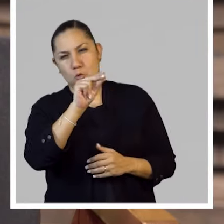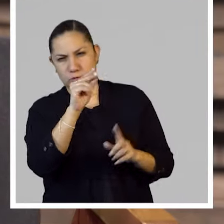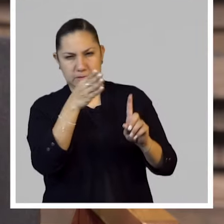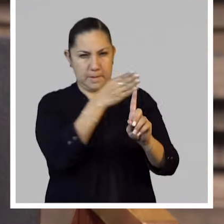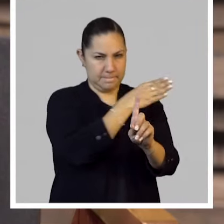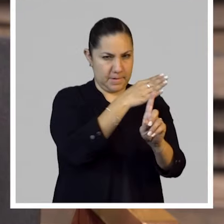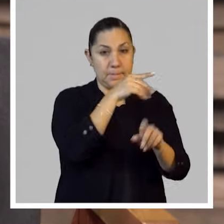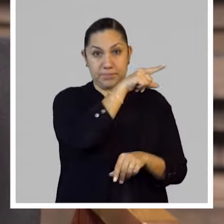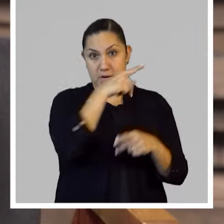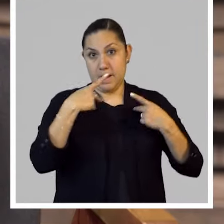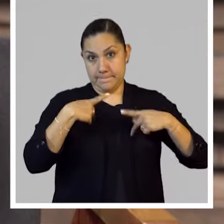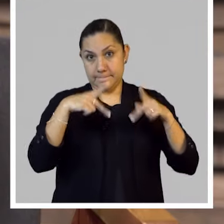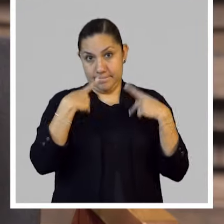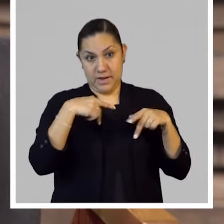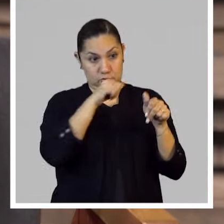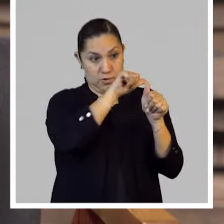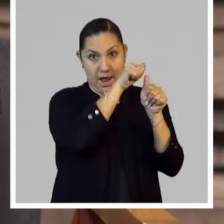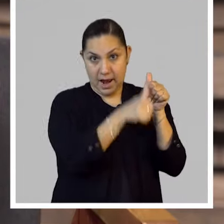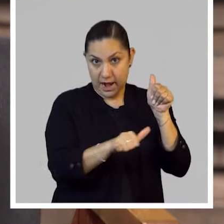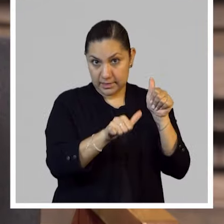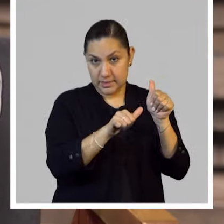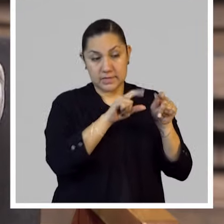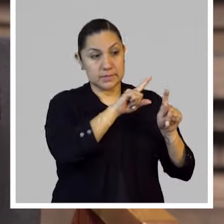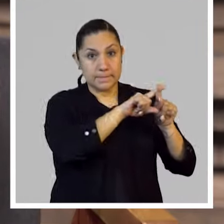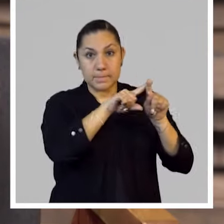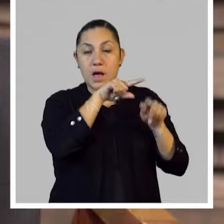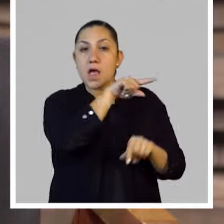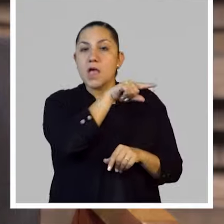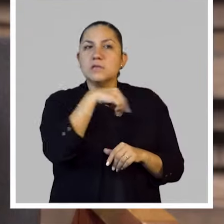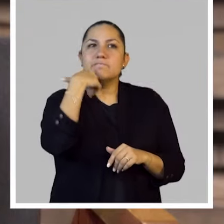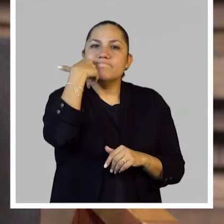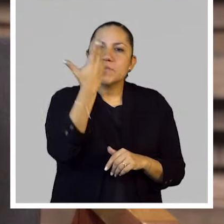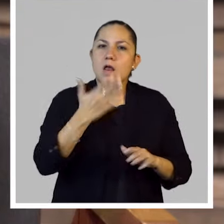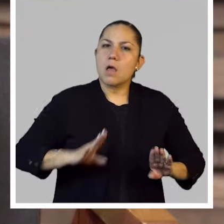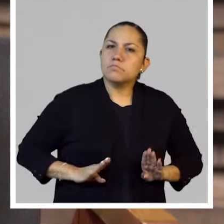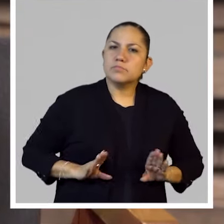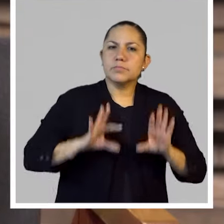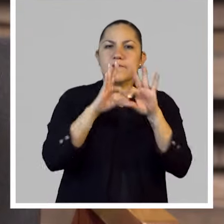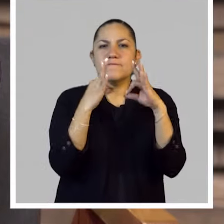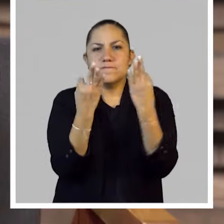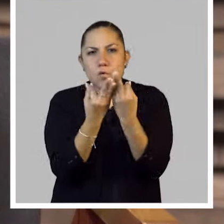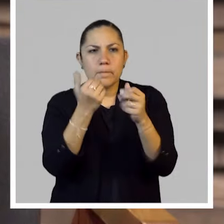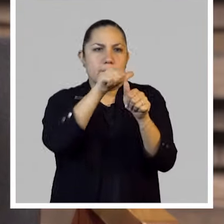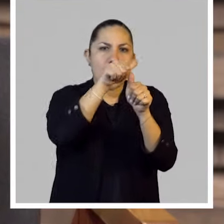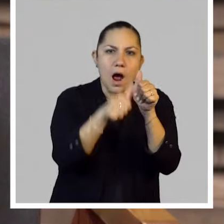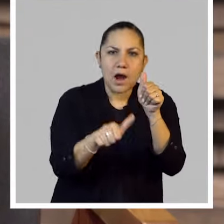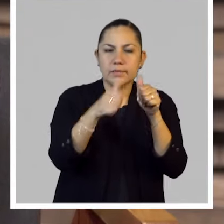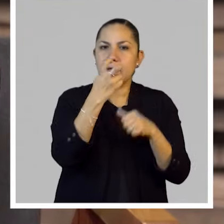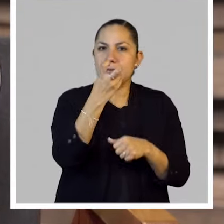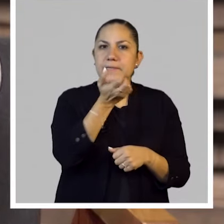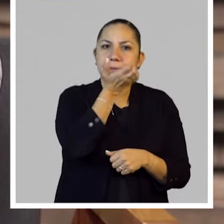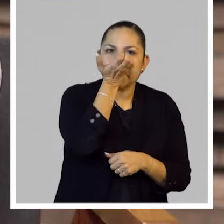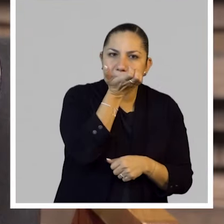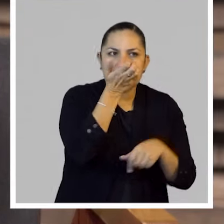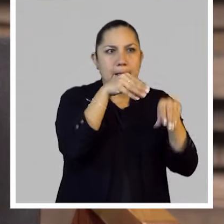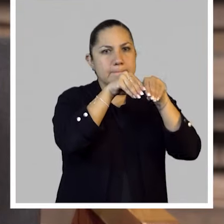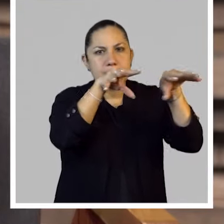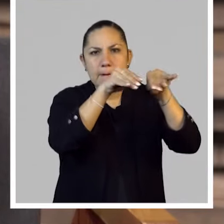este movimiento los artistas estaban buscando evadir los circuitos oficiales del arte. Entonces querían crear su propio